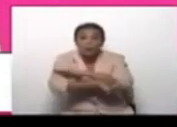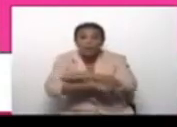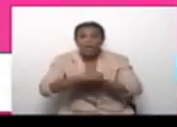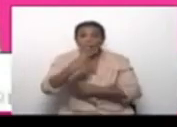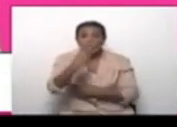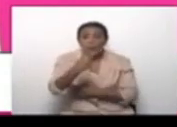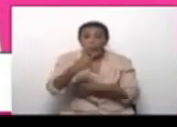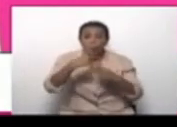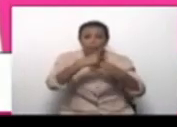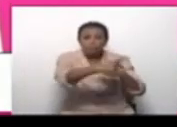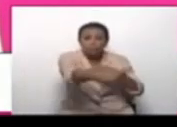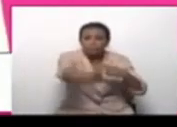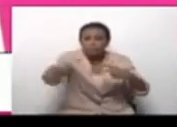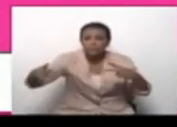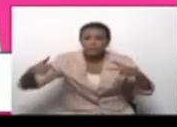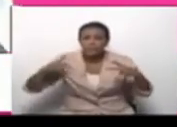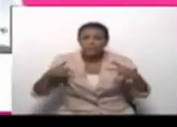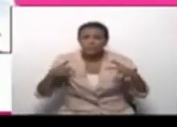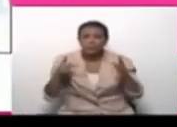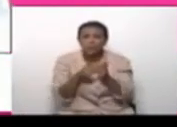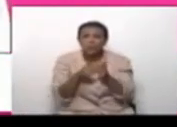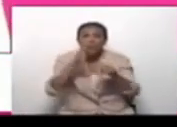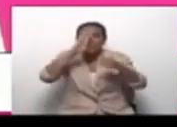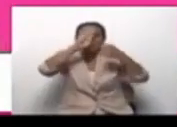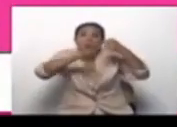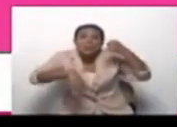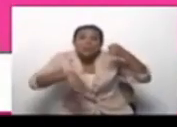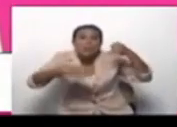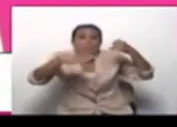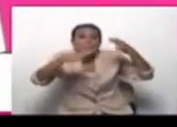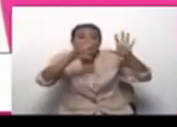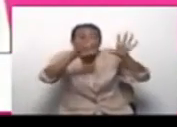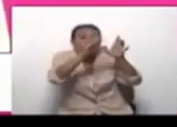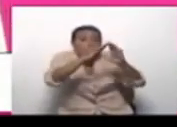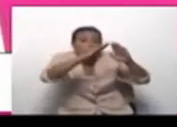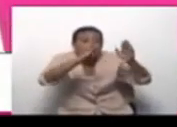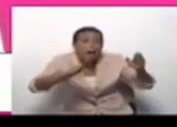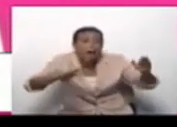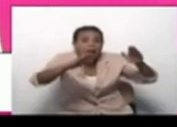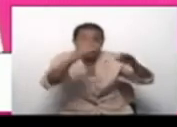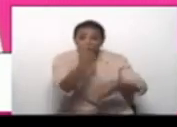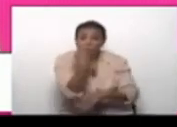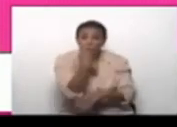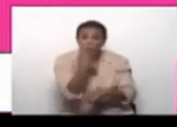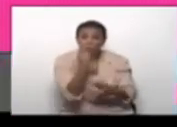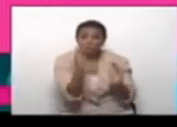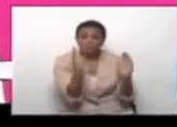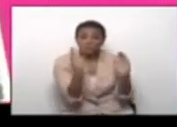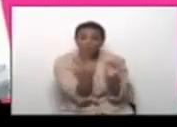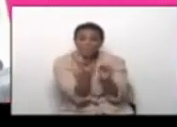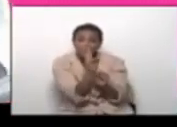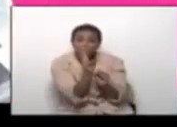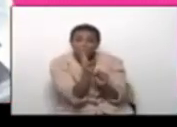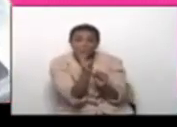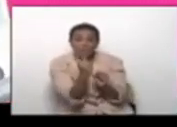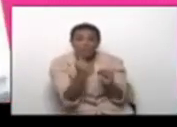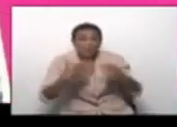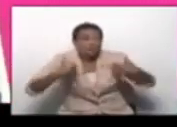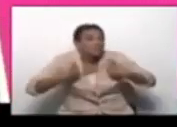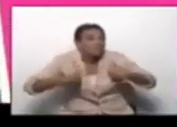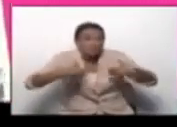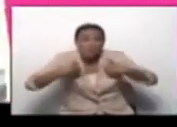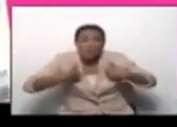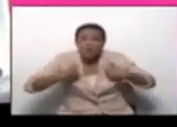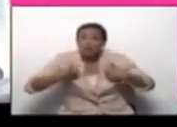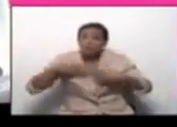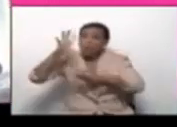2 hectáreas, que es lo que queda del último glaciar de Venezuela, no es solo de Mérida, por eso es importante el esfuerzo que usted